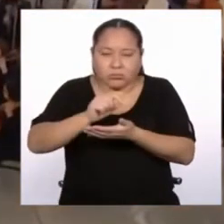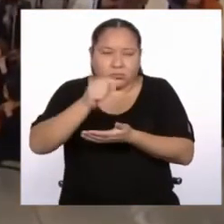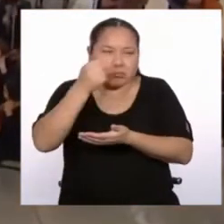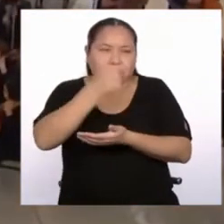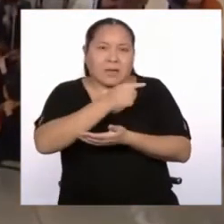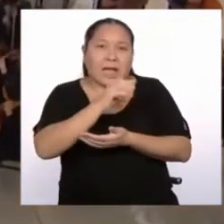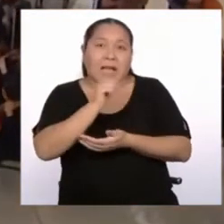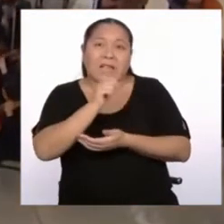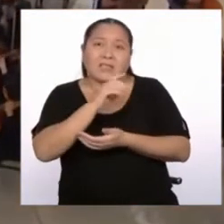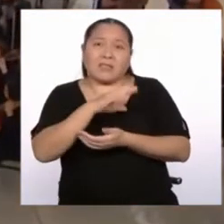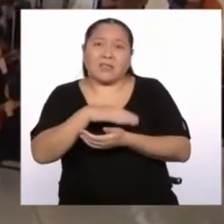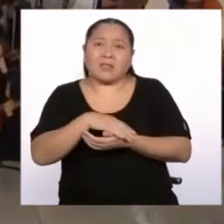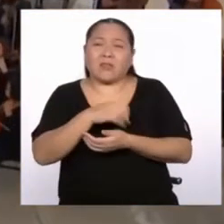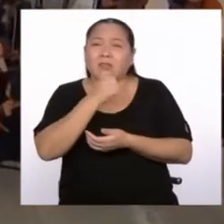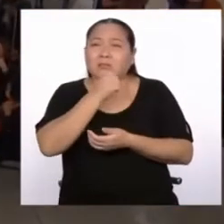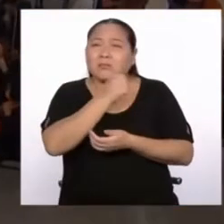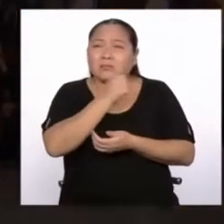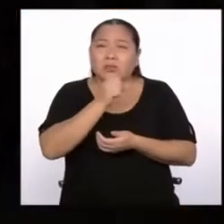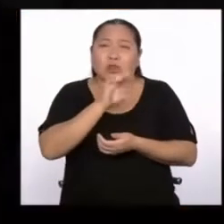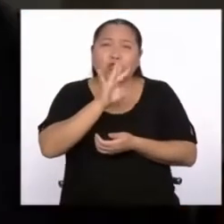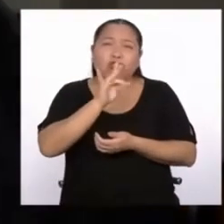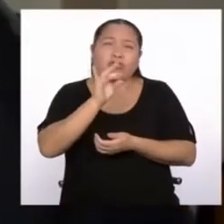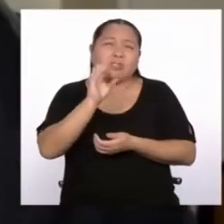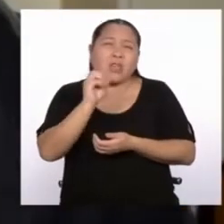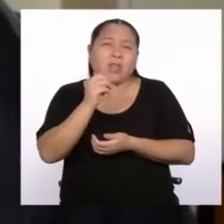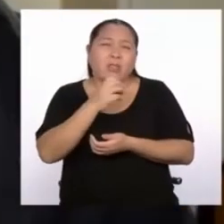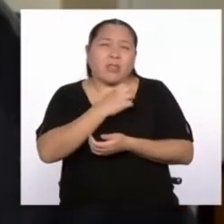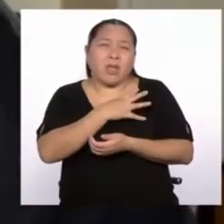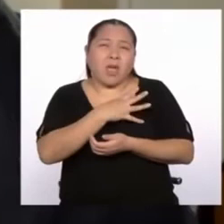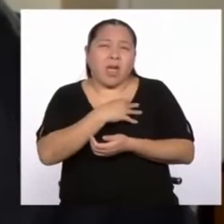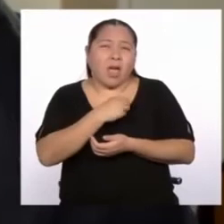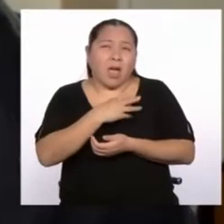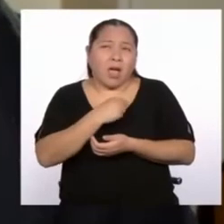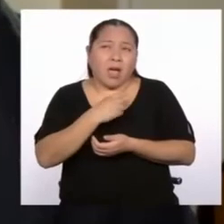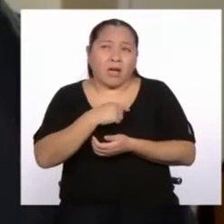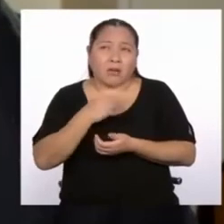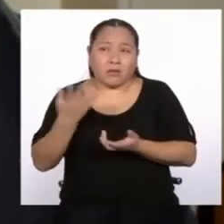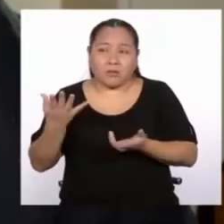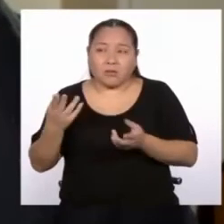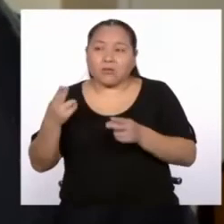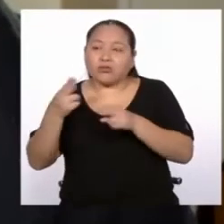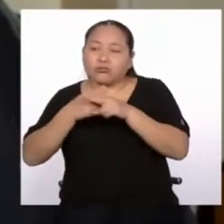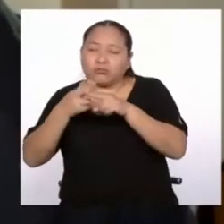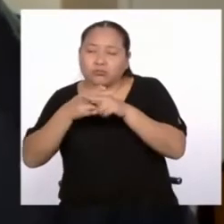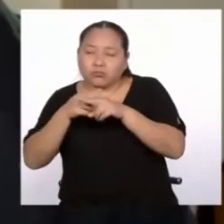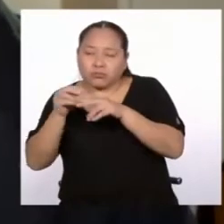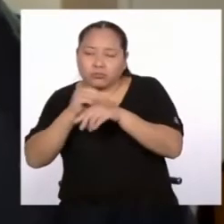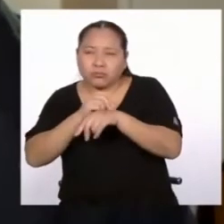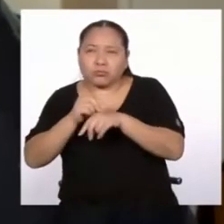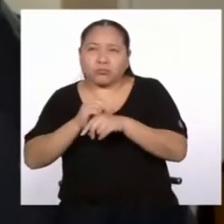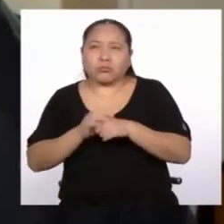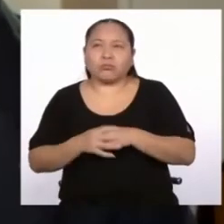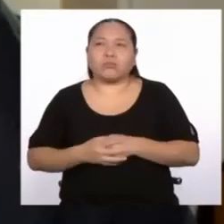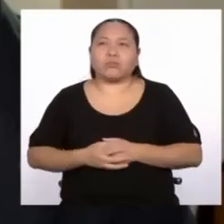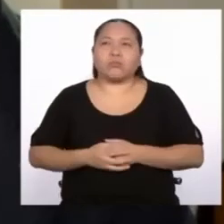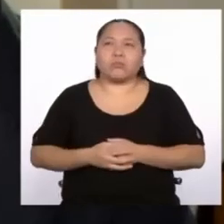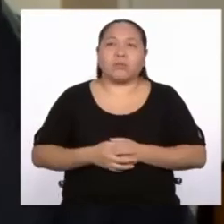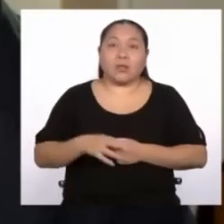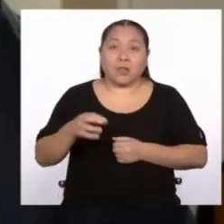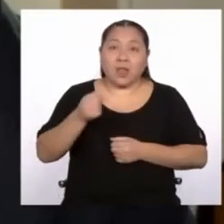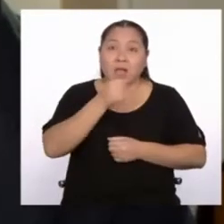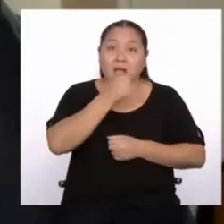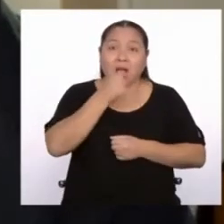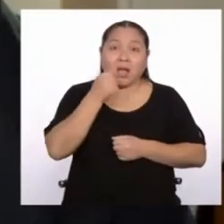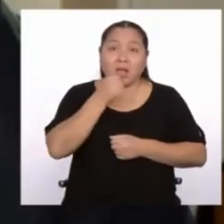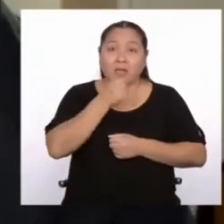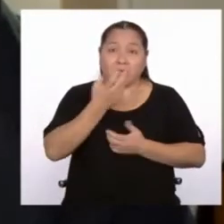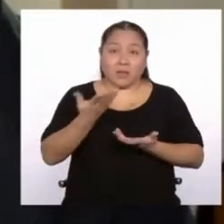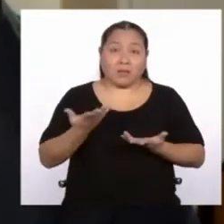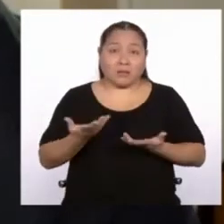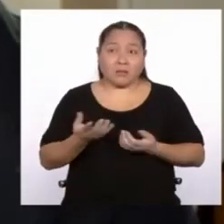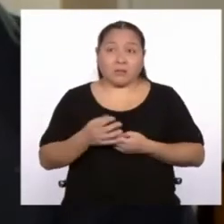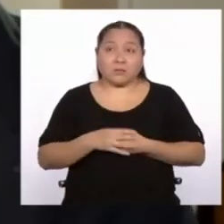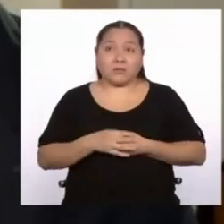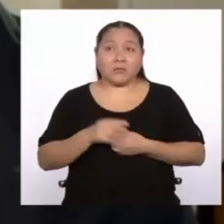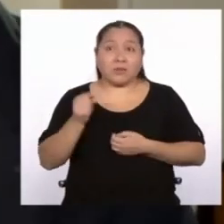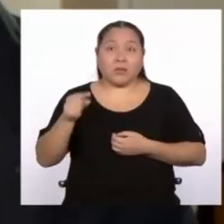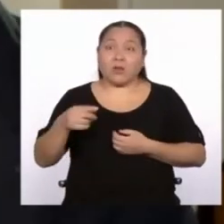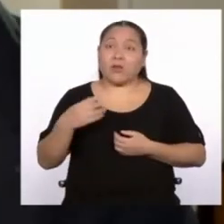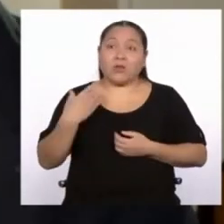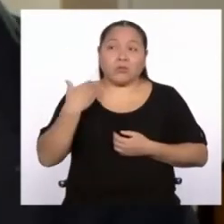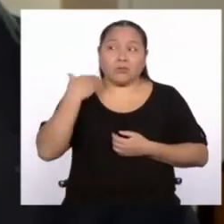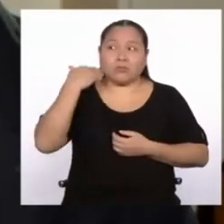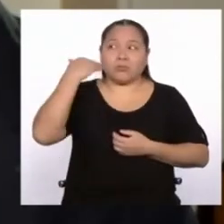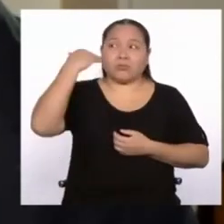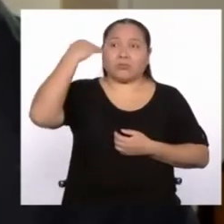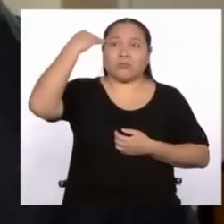Alcedo tenía un hombre de 80 años. La introducción que todos conocemos, la abalanzante, claro, con que cantamos y con la que hemos